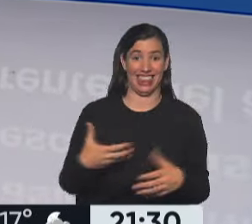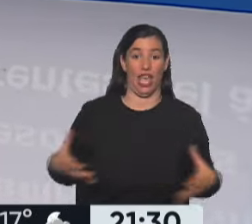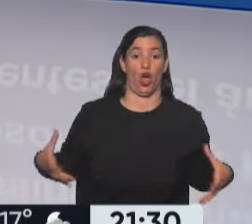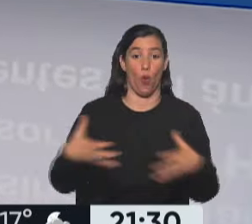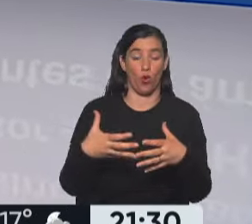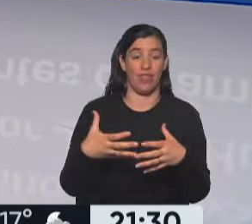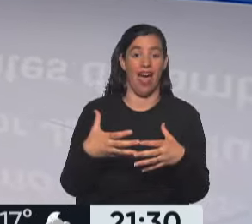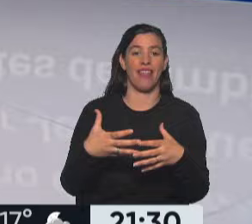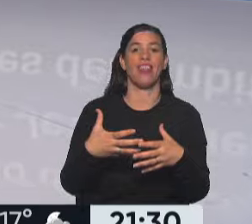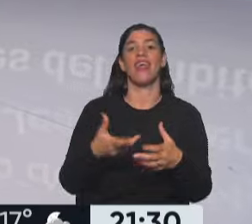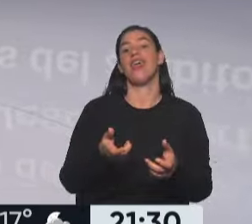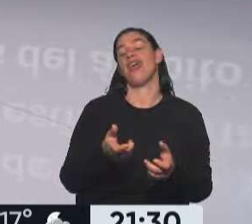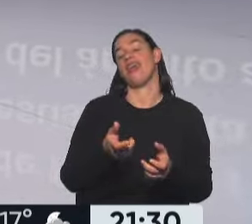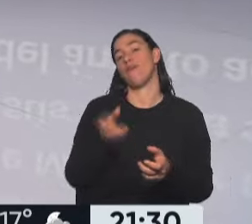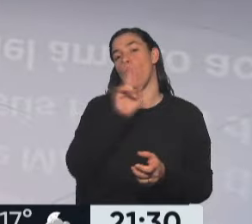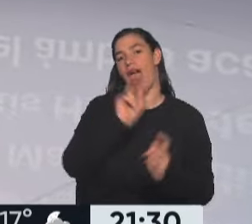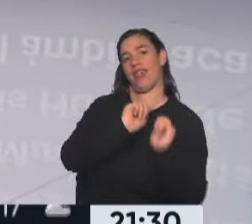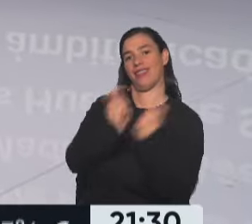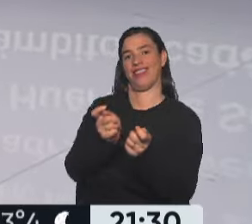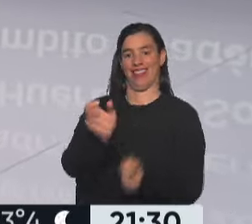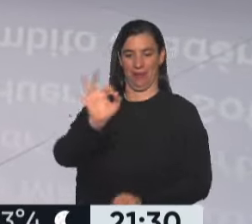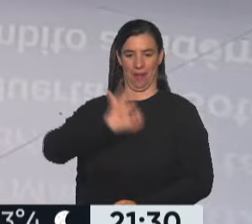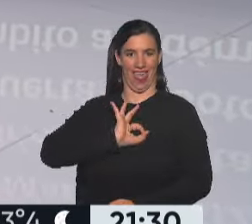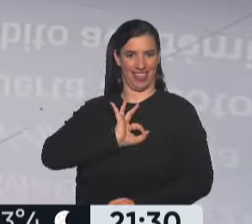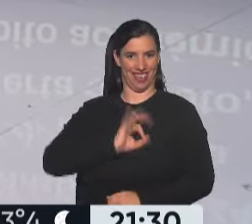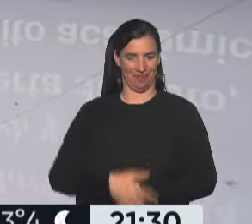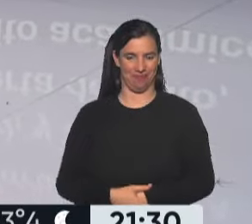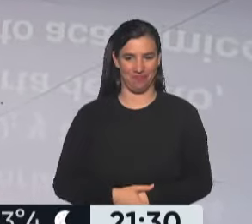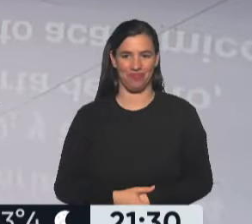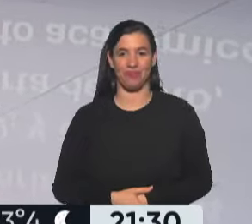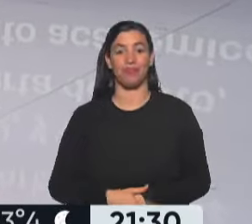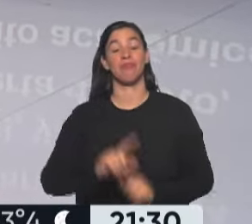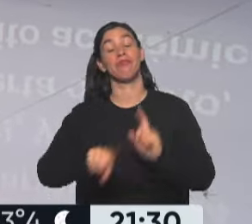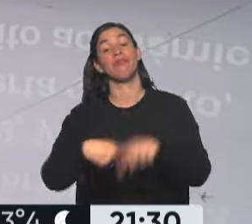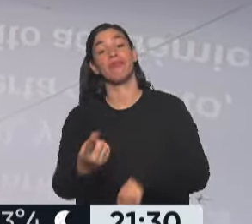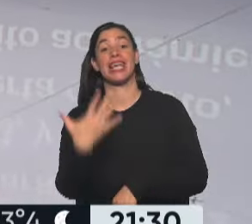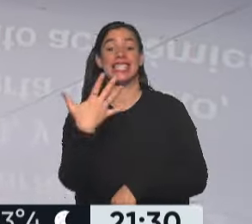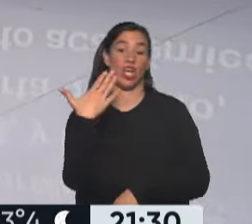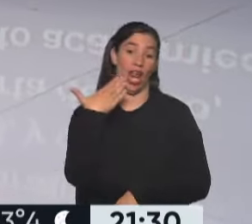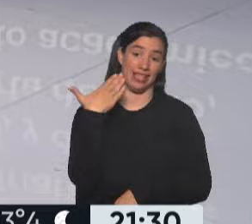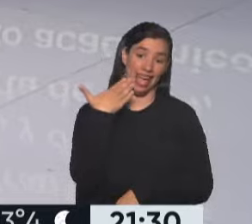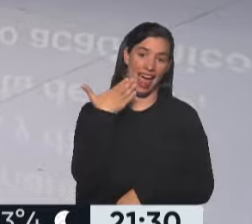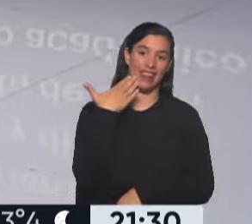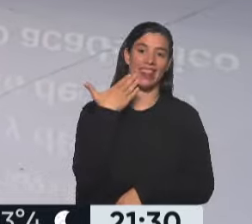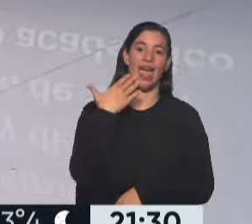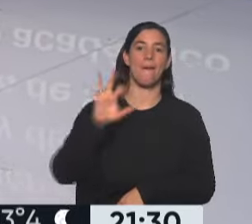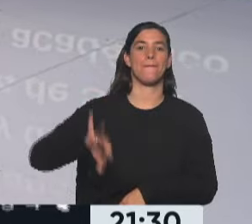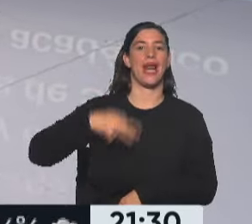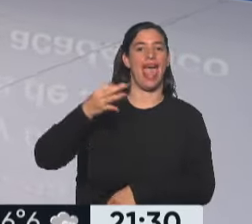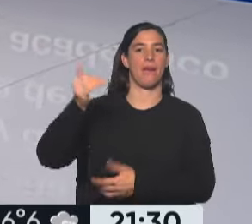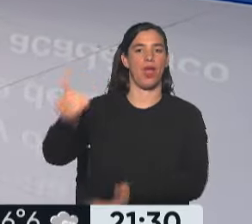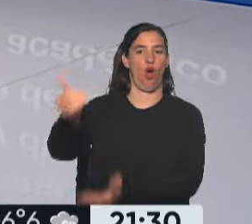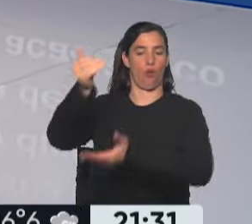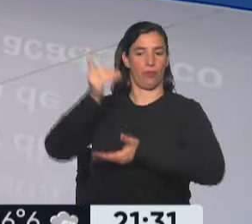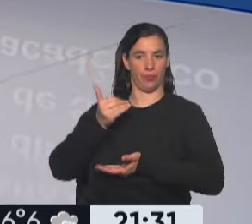internacional de la Comunidad de Madrid. Bien, 3 horas más tarde, 5 de la tarde, recibe el premio Juan de Mariana 2024 en el